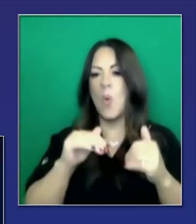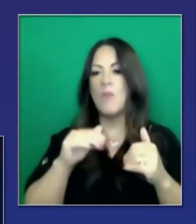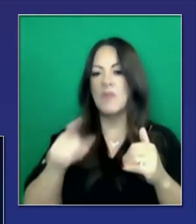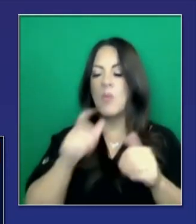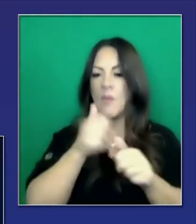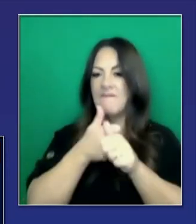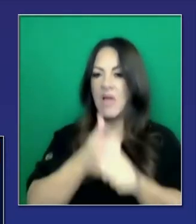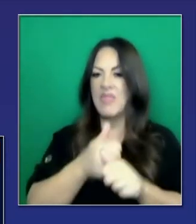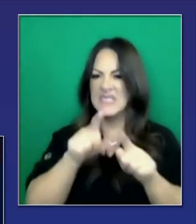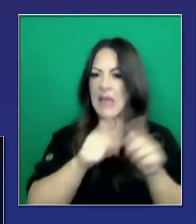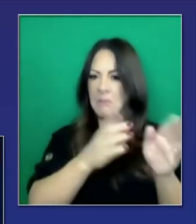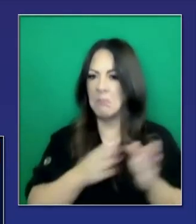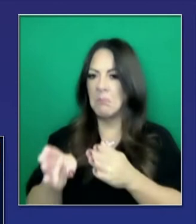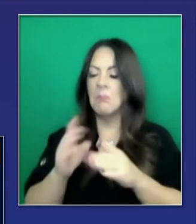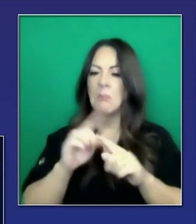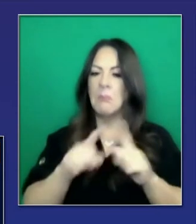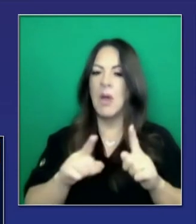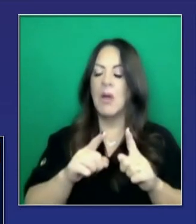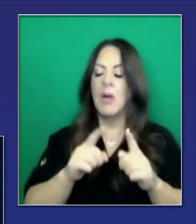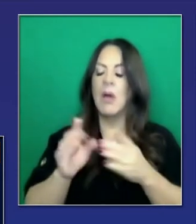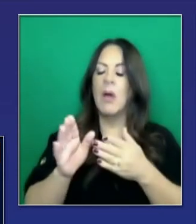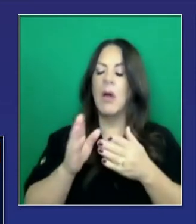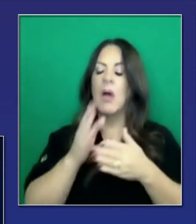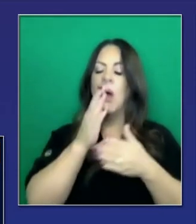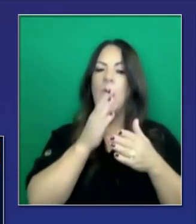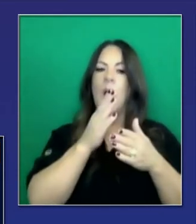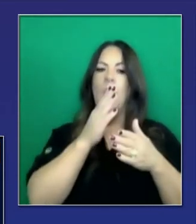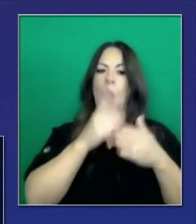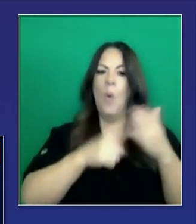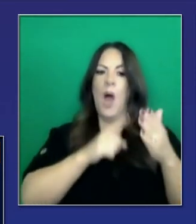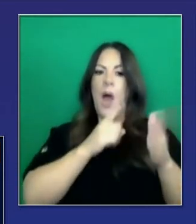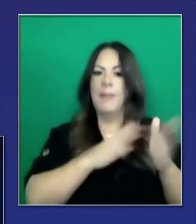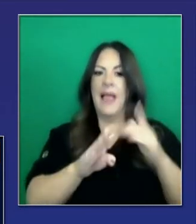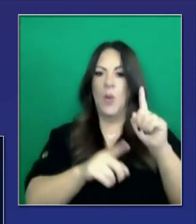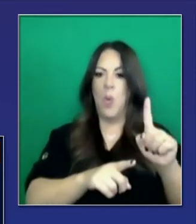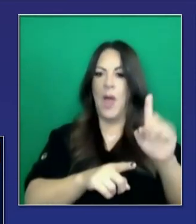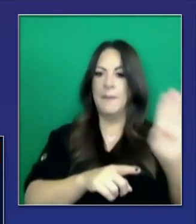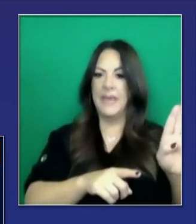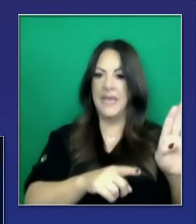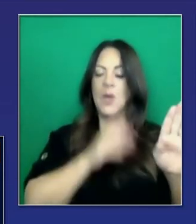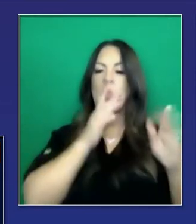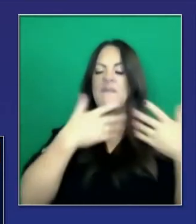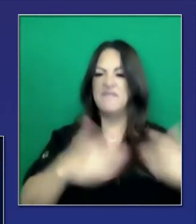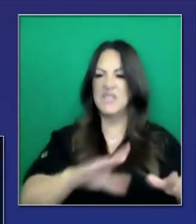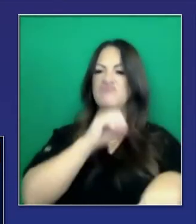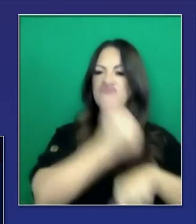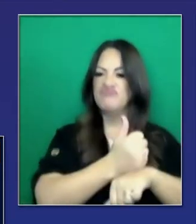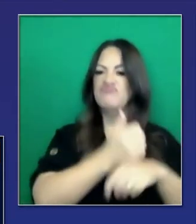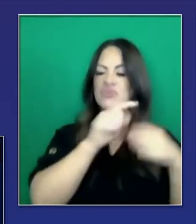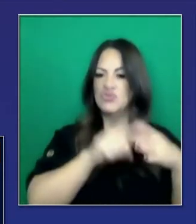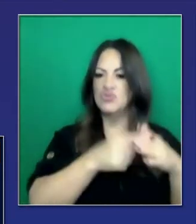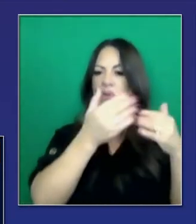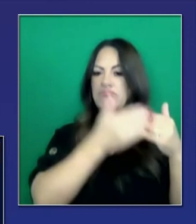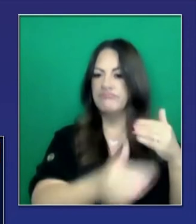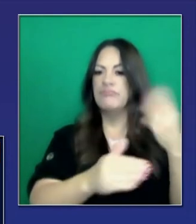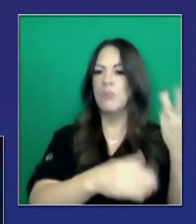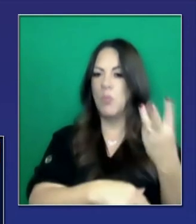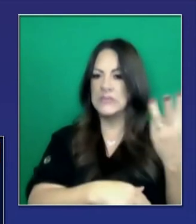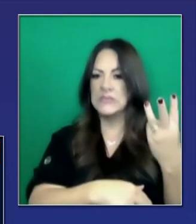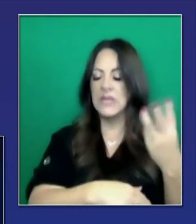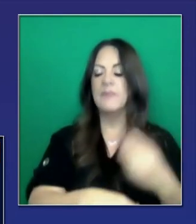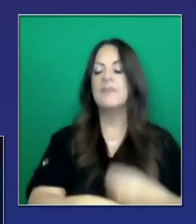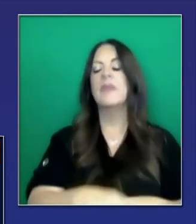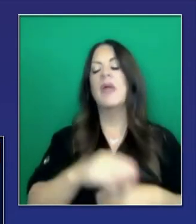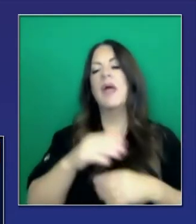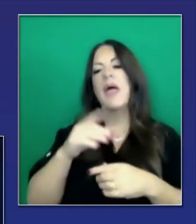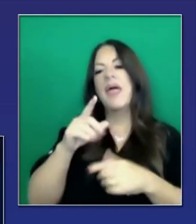del horario que estamos discutiendo. El plan 1B ya debería estar listo y el plan 1C, la fase 1C,